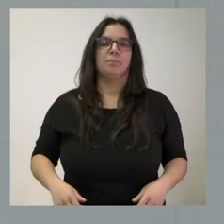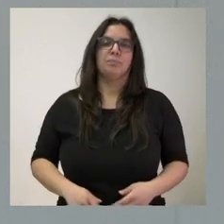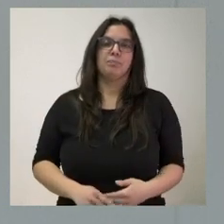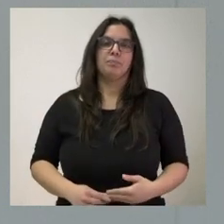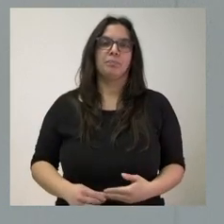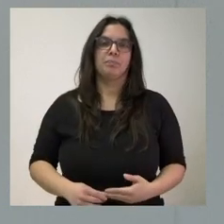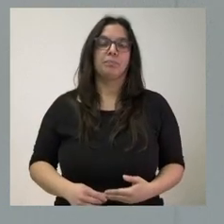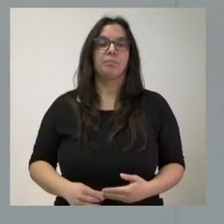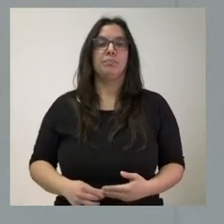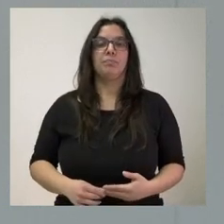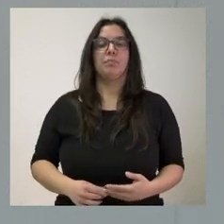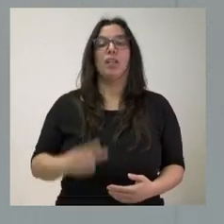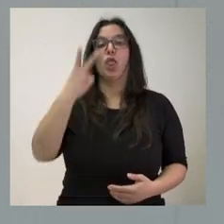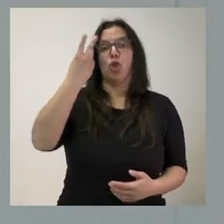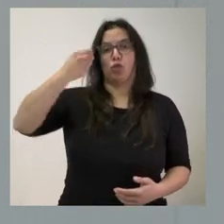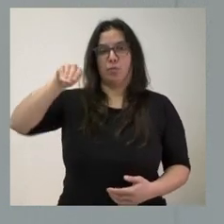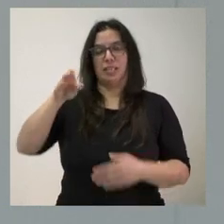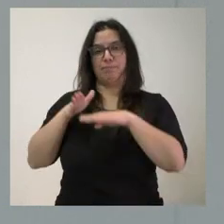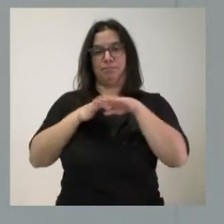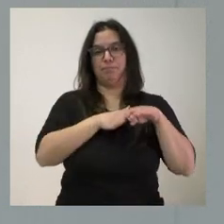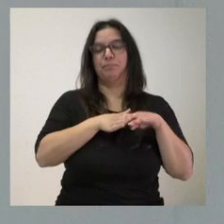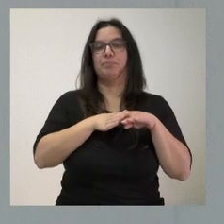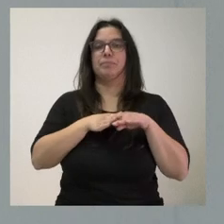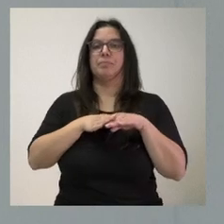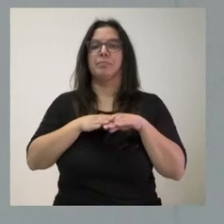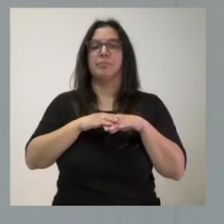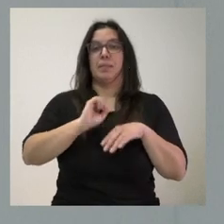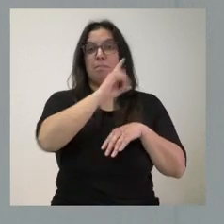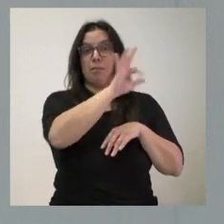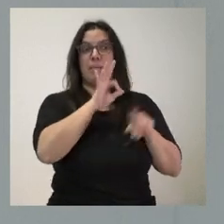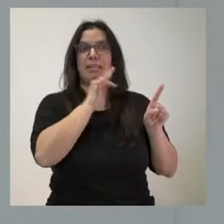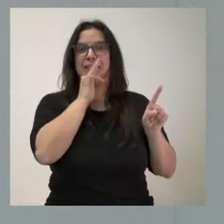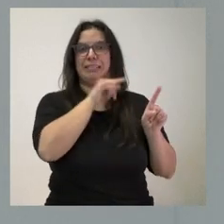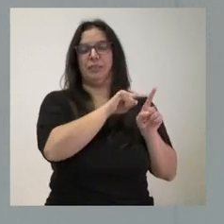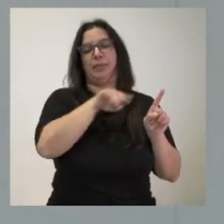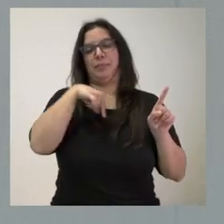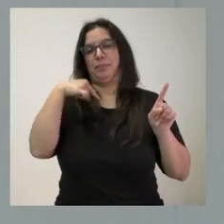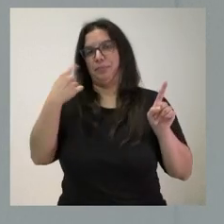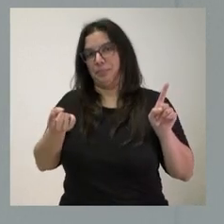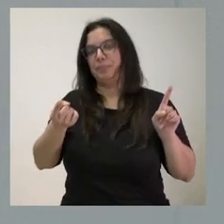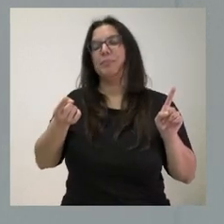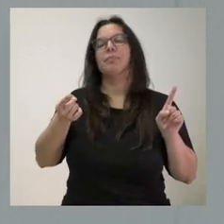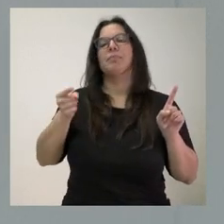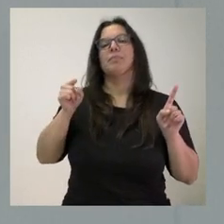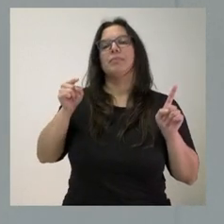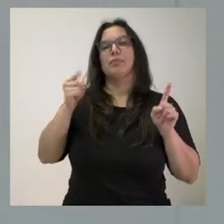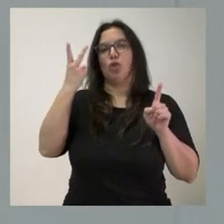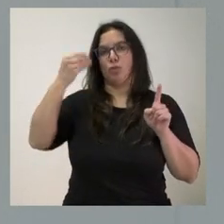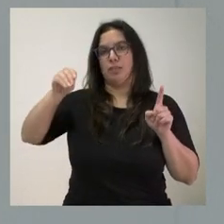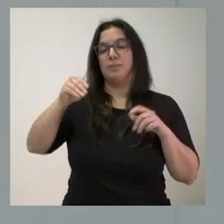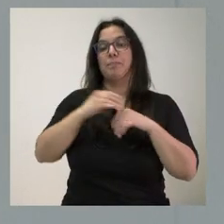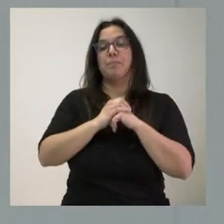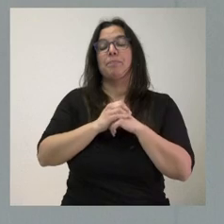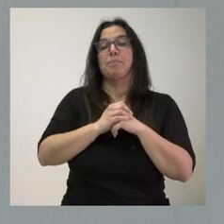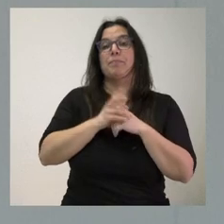Dos cuestiones adicionales antes de comentar con algo más de detalle el primer punto. Ven ustedes que